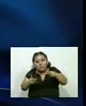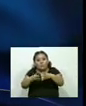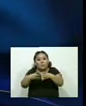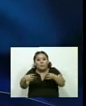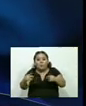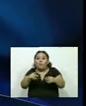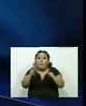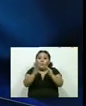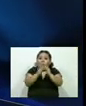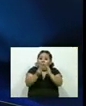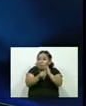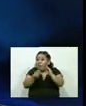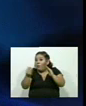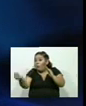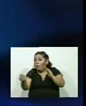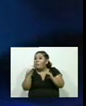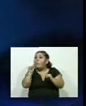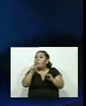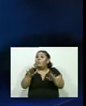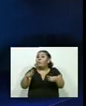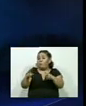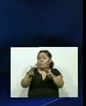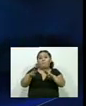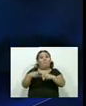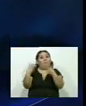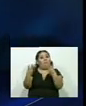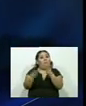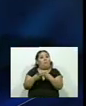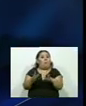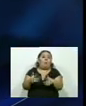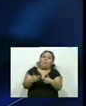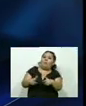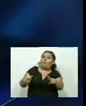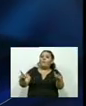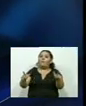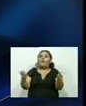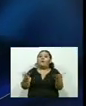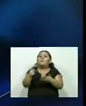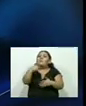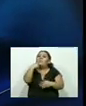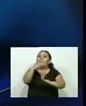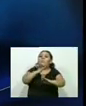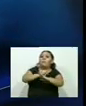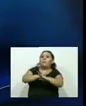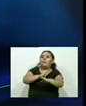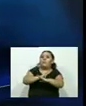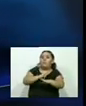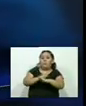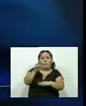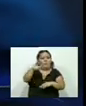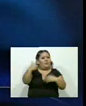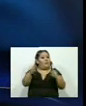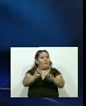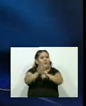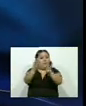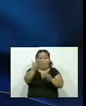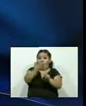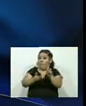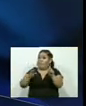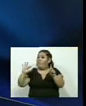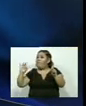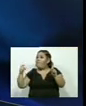abandonaron sus casas. Por eso los mareros actuaban a sus anchas porque estaban protegidos. Todo está claro. Señor fiscal